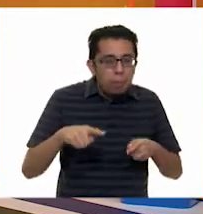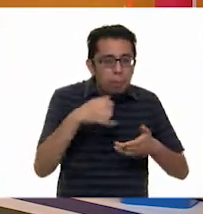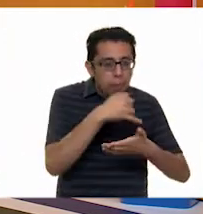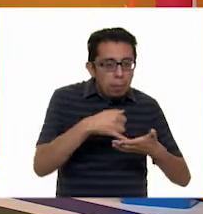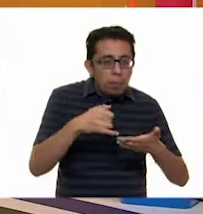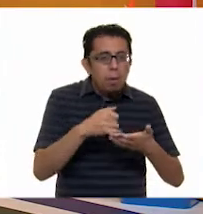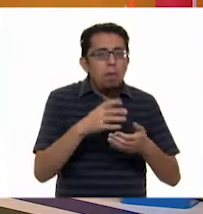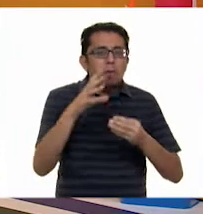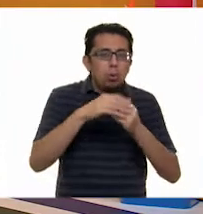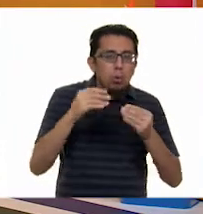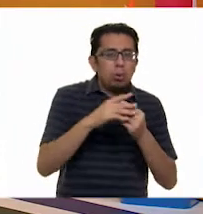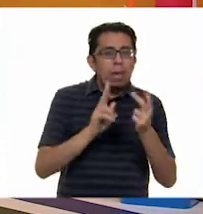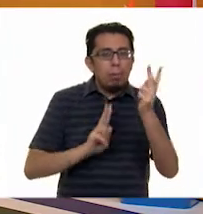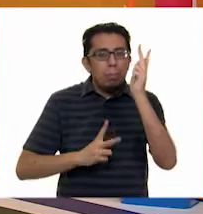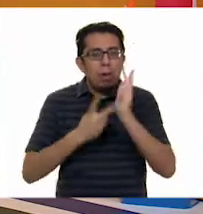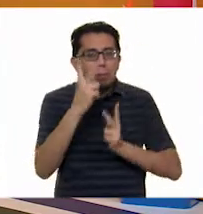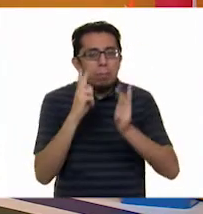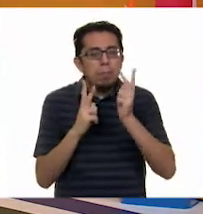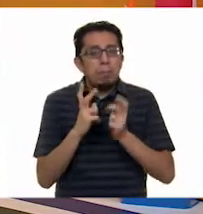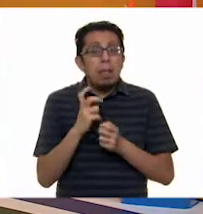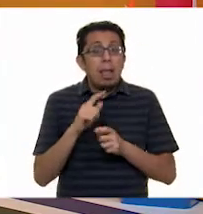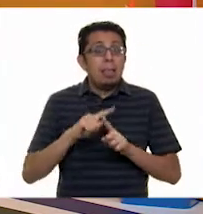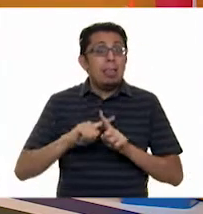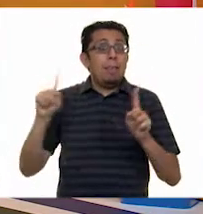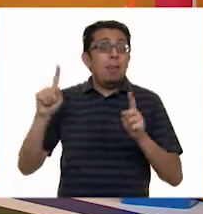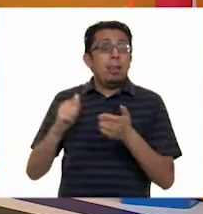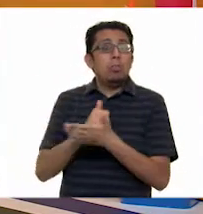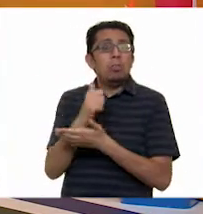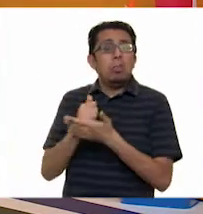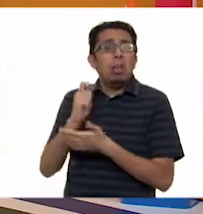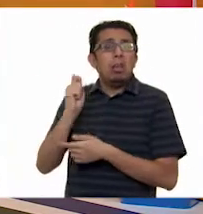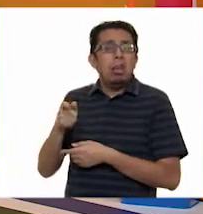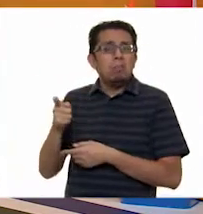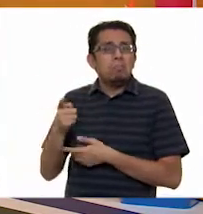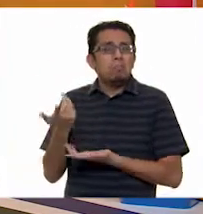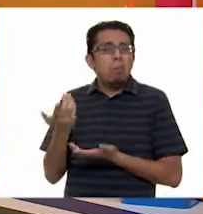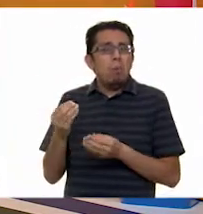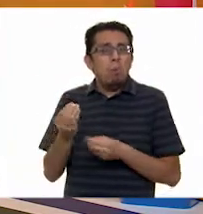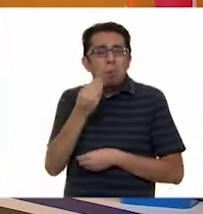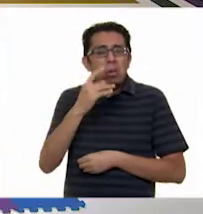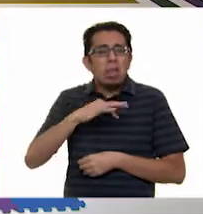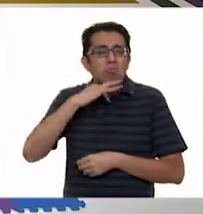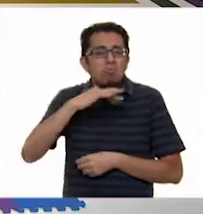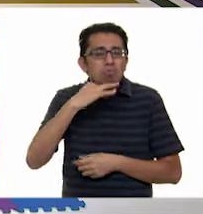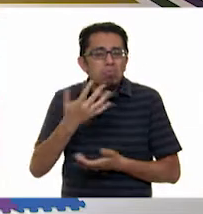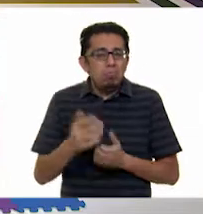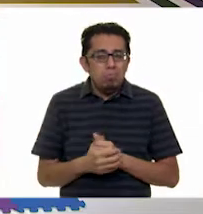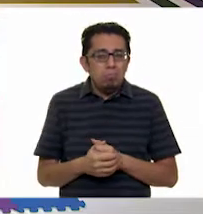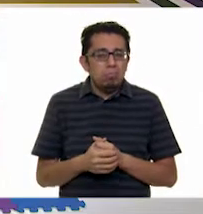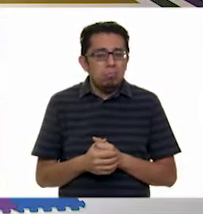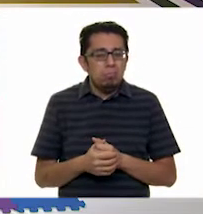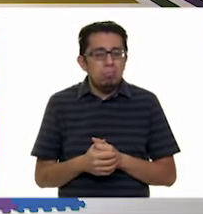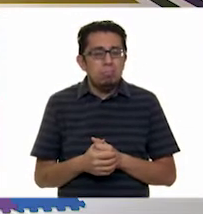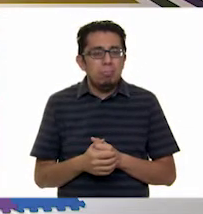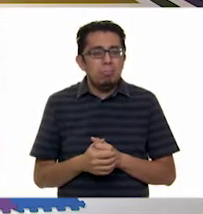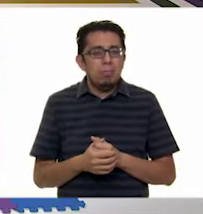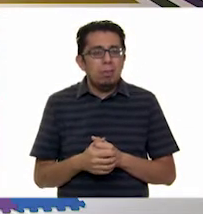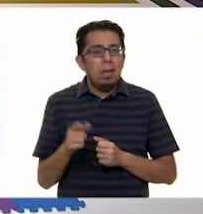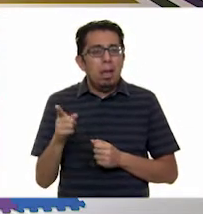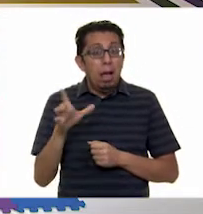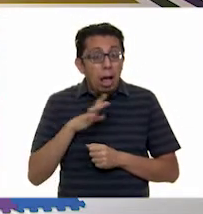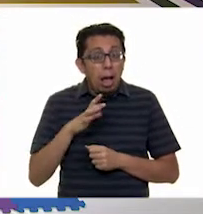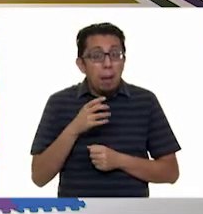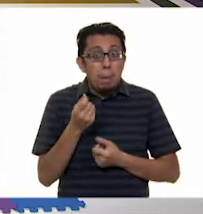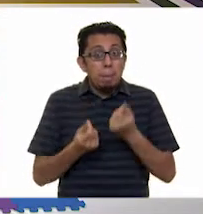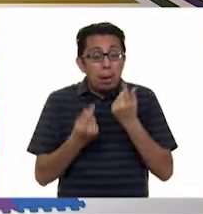y, pues, ahí en la de la ciudad, pues era pura comida chatarra, je, je, je. ¿Eres eso? ¿Tengo palomita?